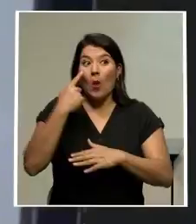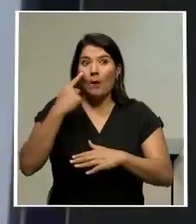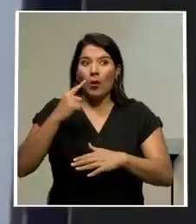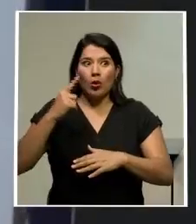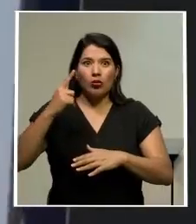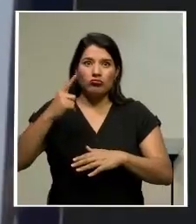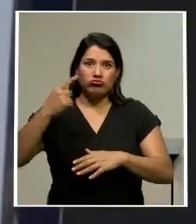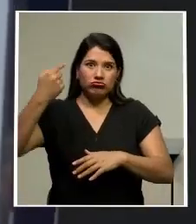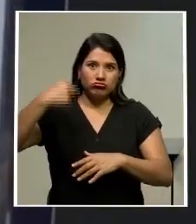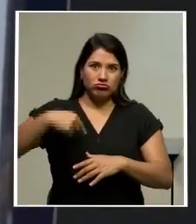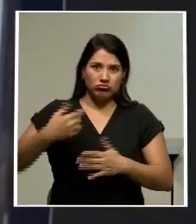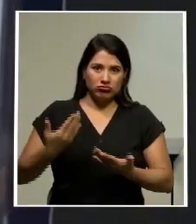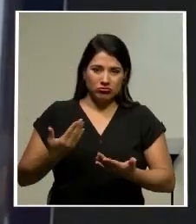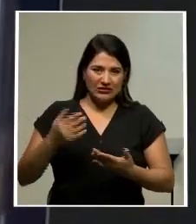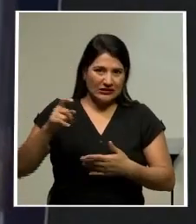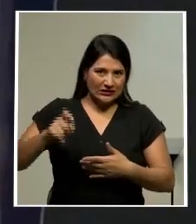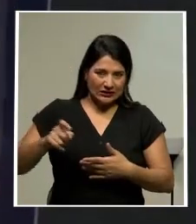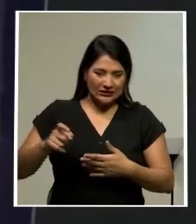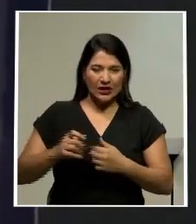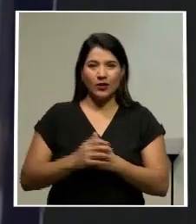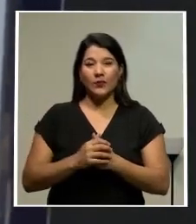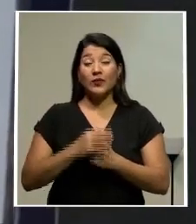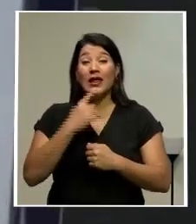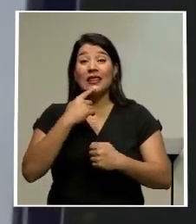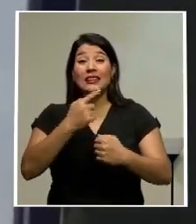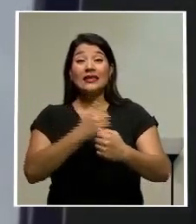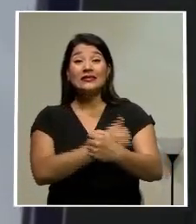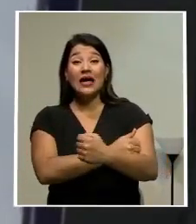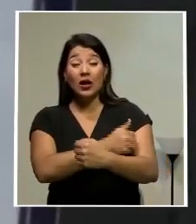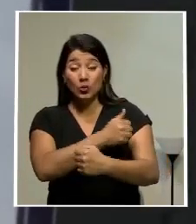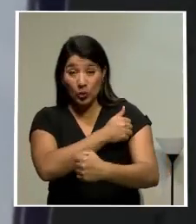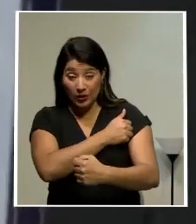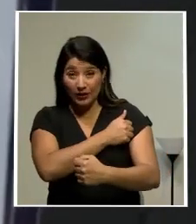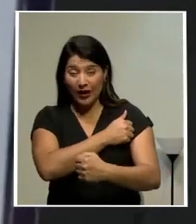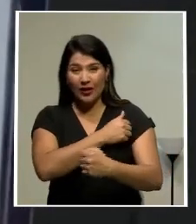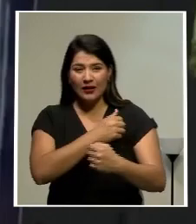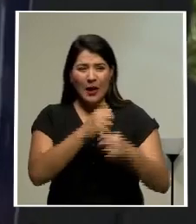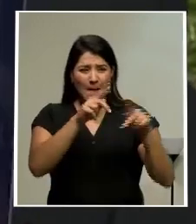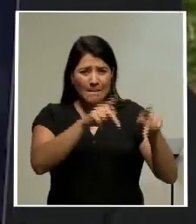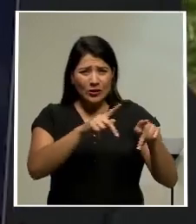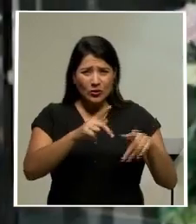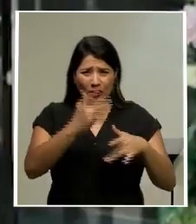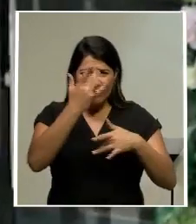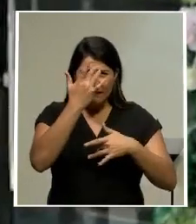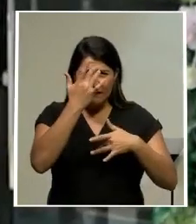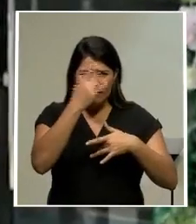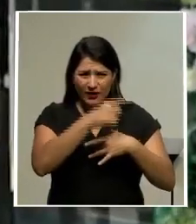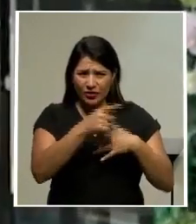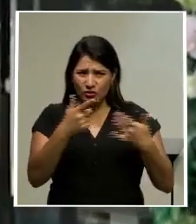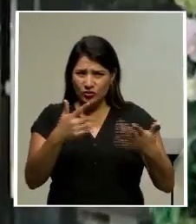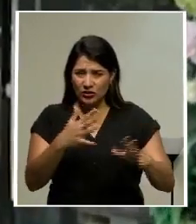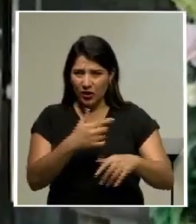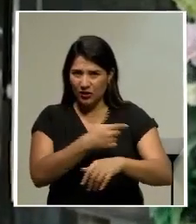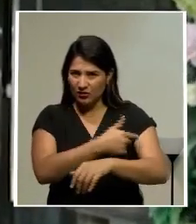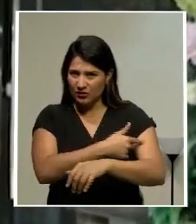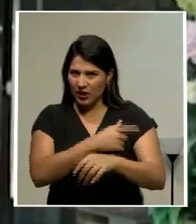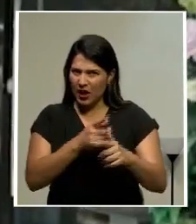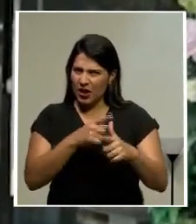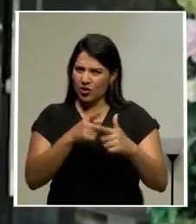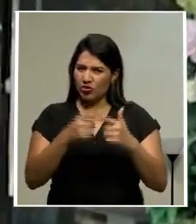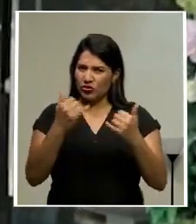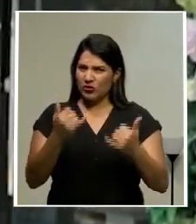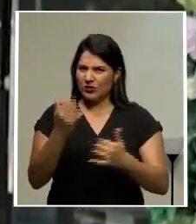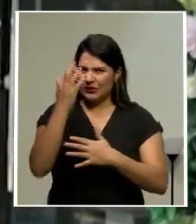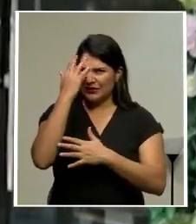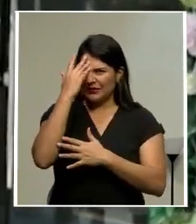Las autoridades han admitido que entre las personas contagiadas hay muchas que habían sido vacunadas, lo que genera temores